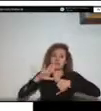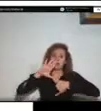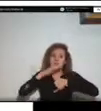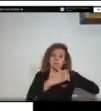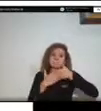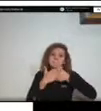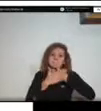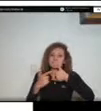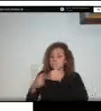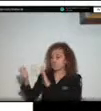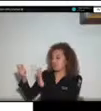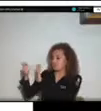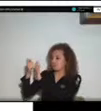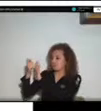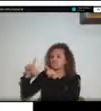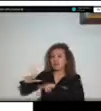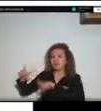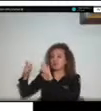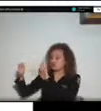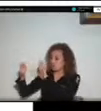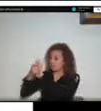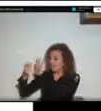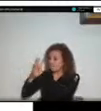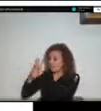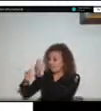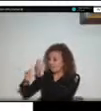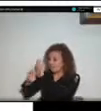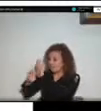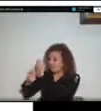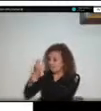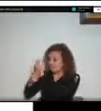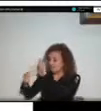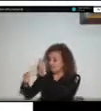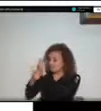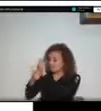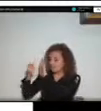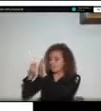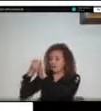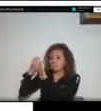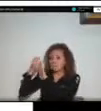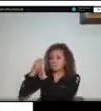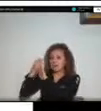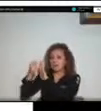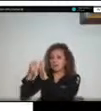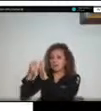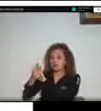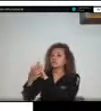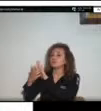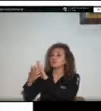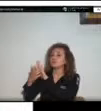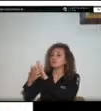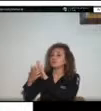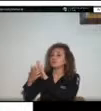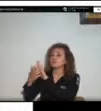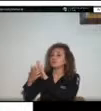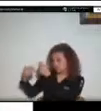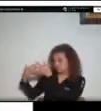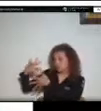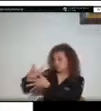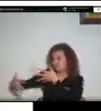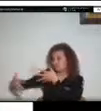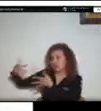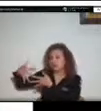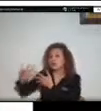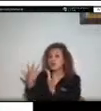aquí están todos incluidos movimientos en masa combinados o inundaciones vemos como se relaciona cada uno de estos